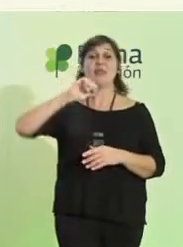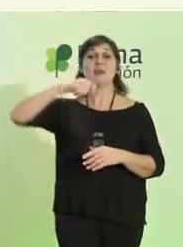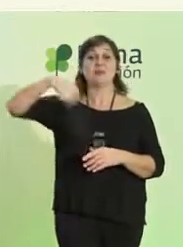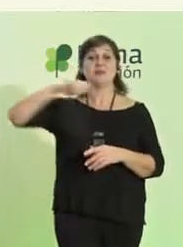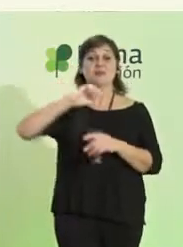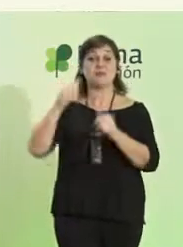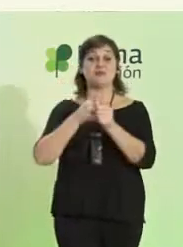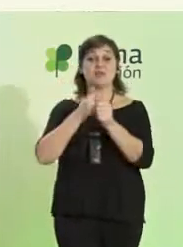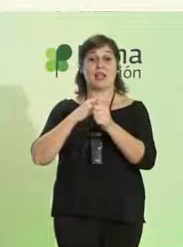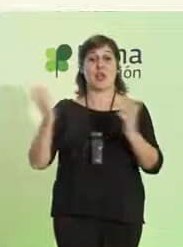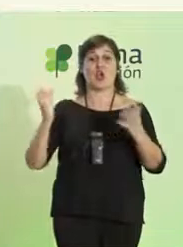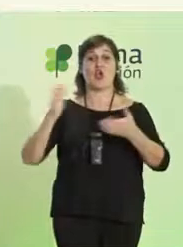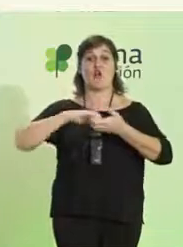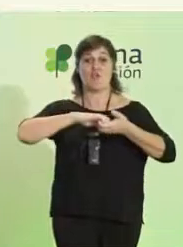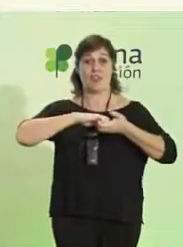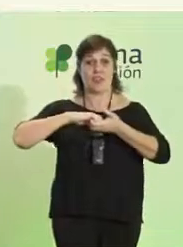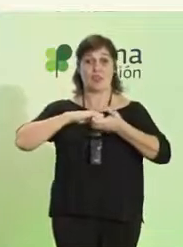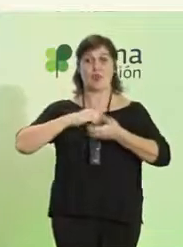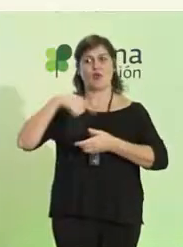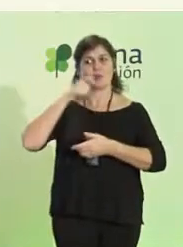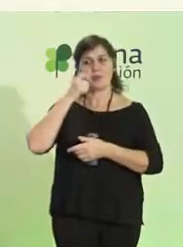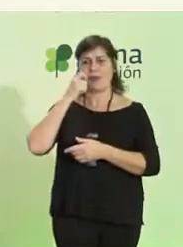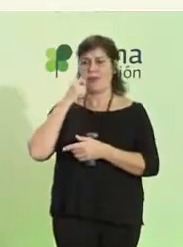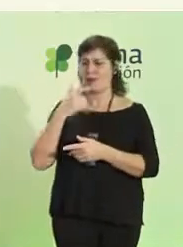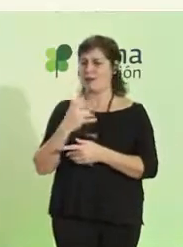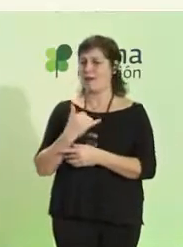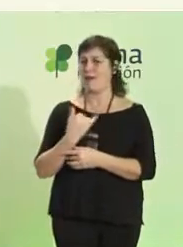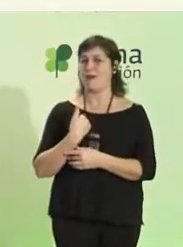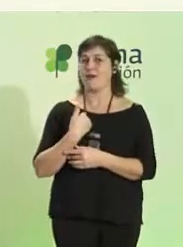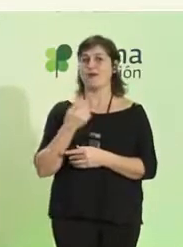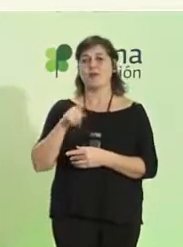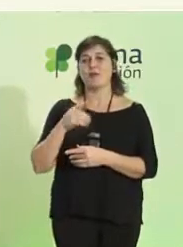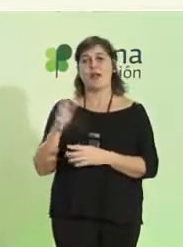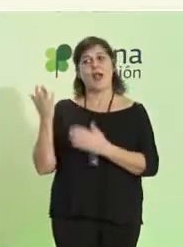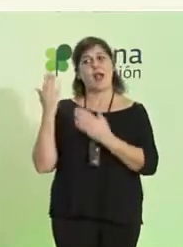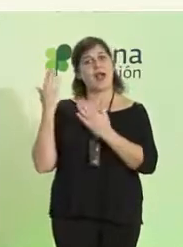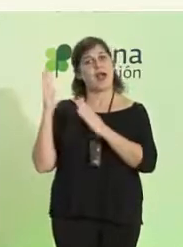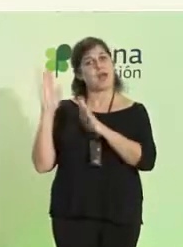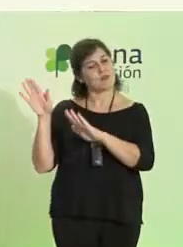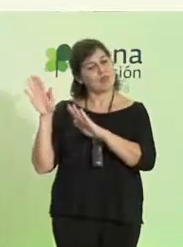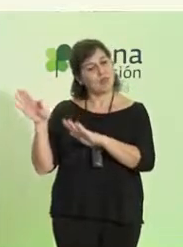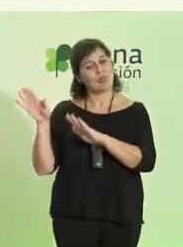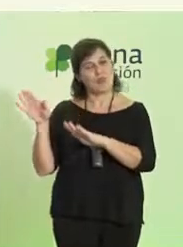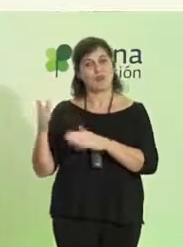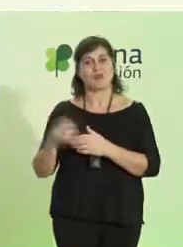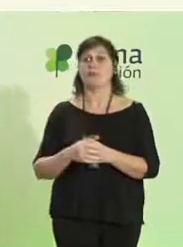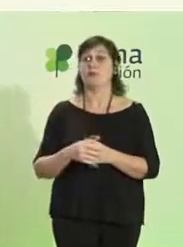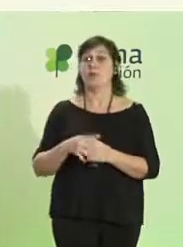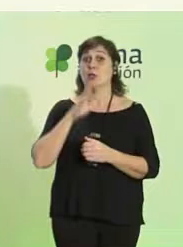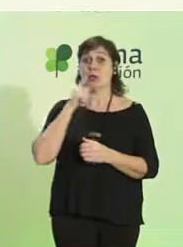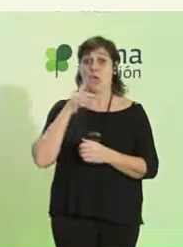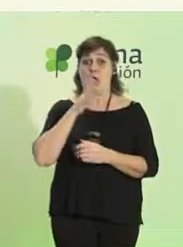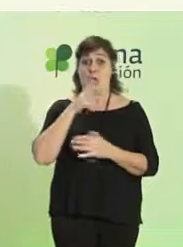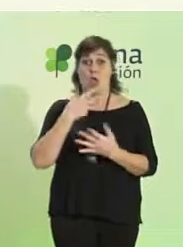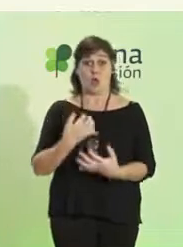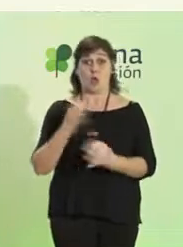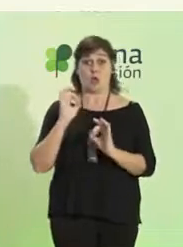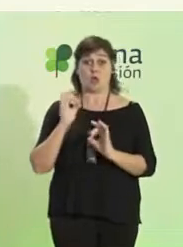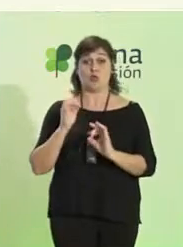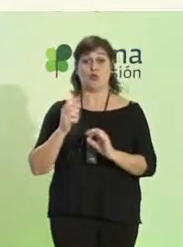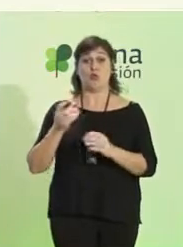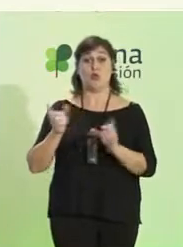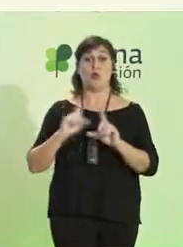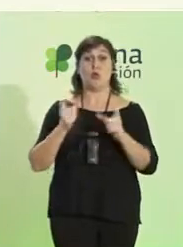que personalmente todos le tenemos tanto cariño como admiración. Porque ahora que la tenemos en la Junta